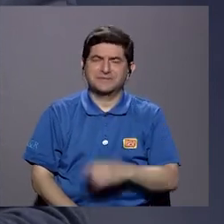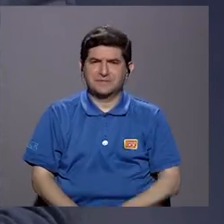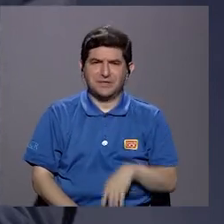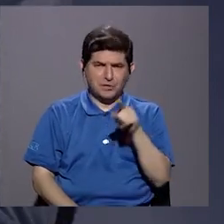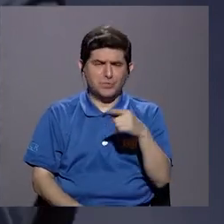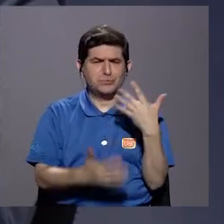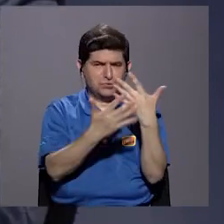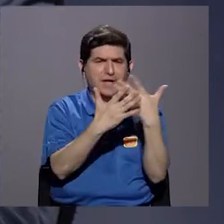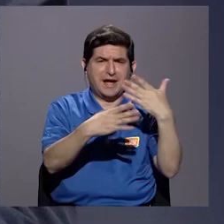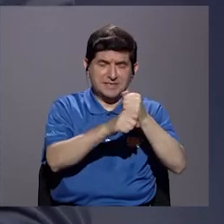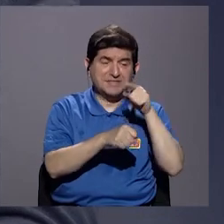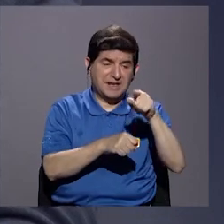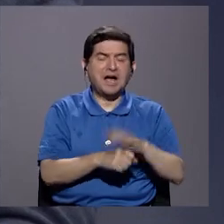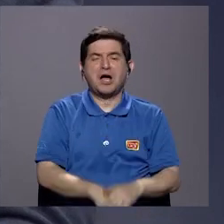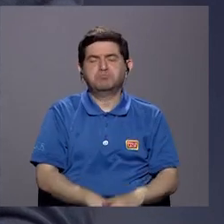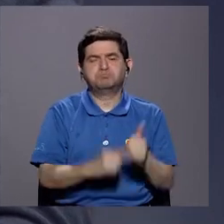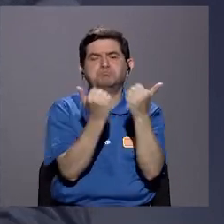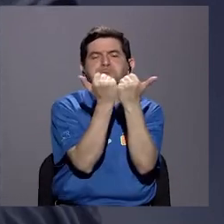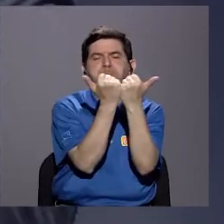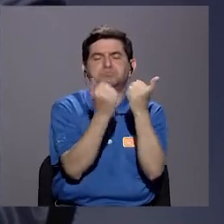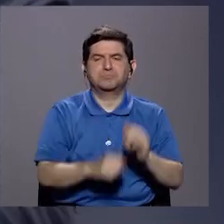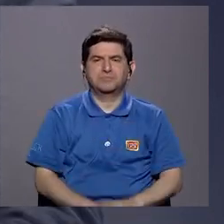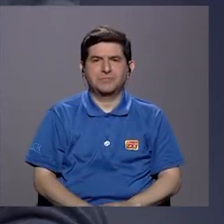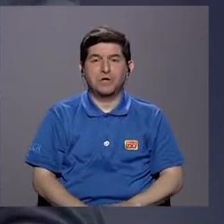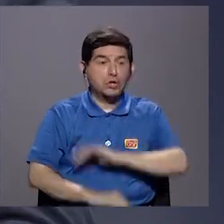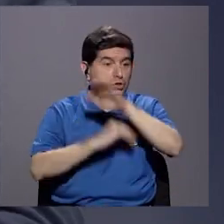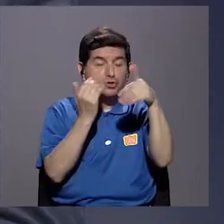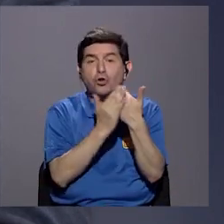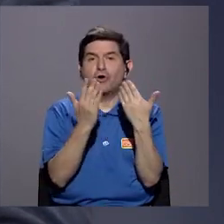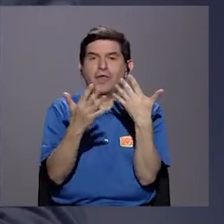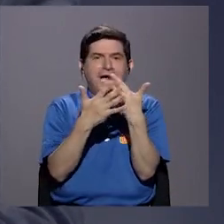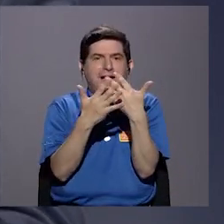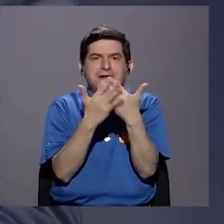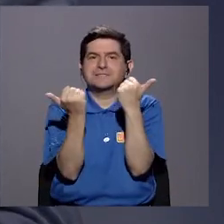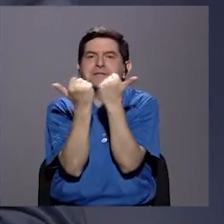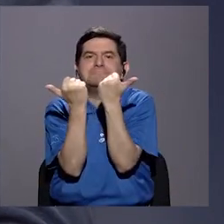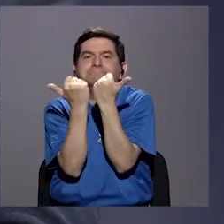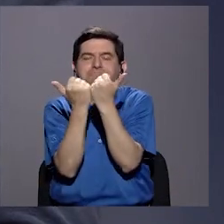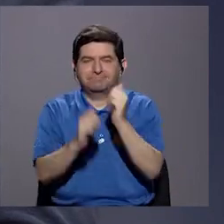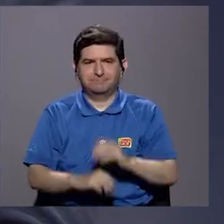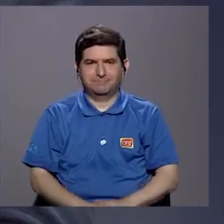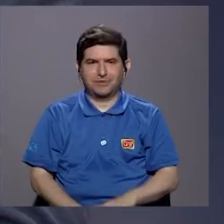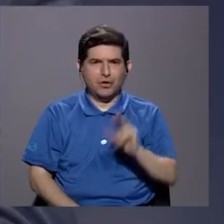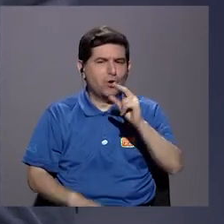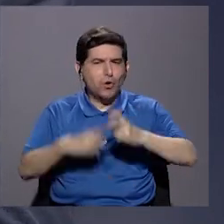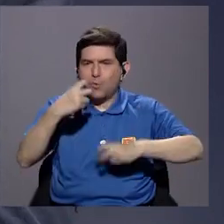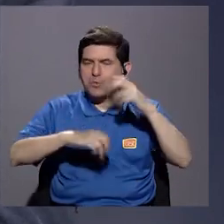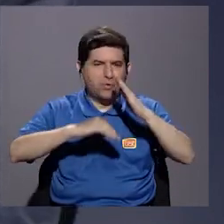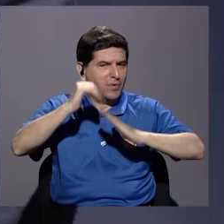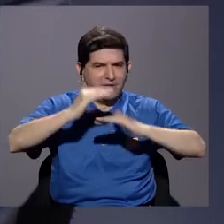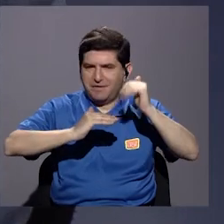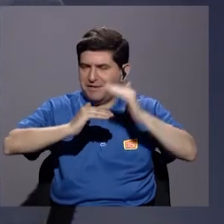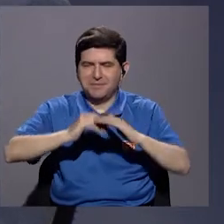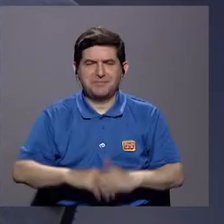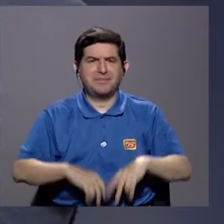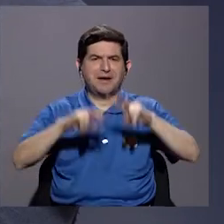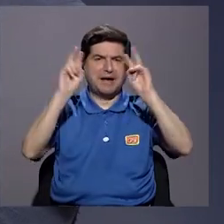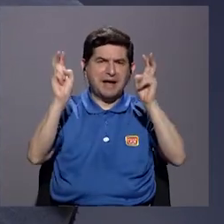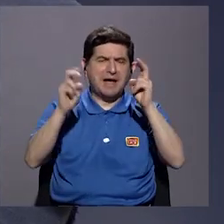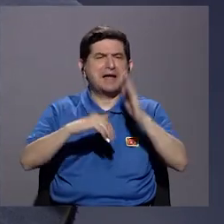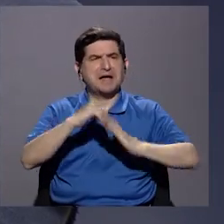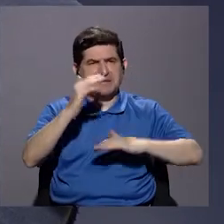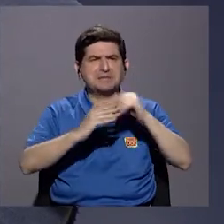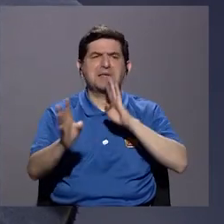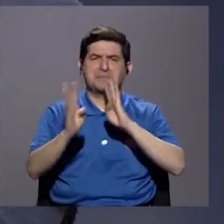si usted hace una cárcel, la cárcel se va a llenar. Si no hay una cárcel, que no se llene. Porque el problema no es un problema de construcción. Hay temas sobre la